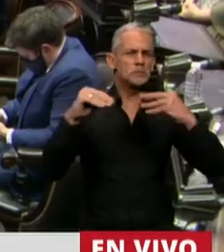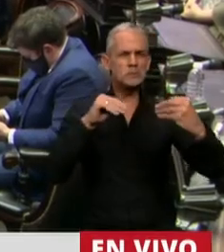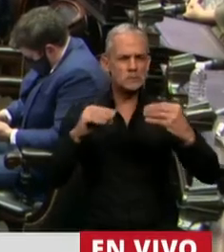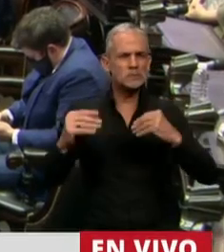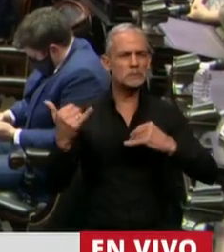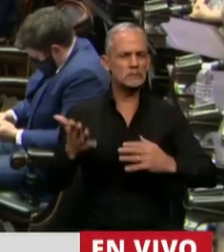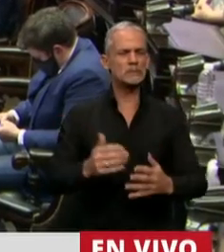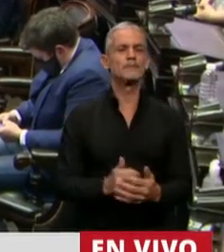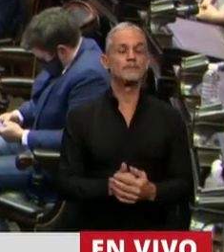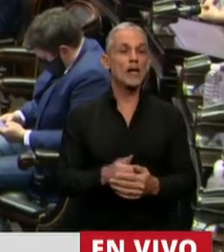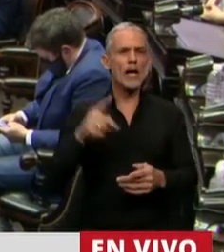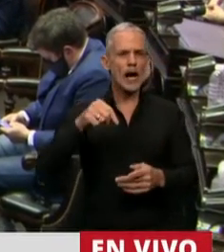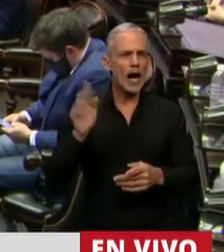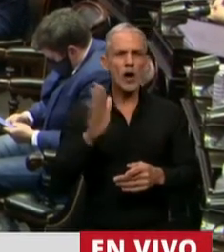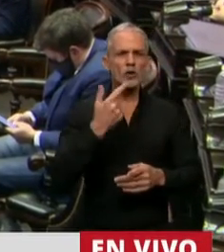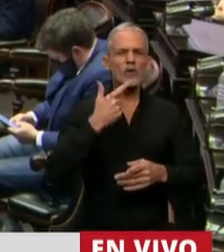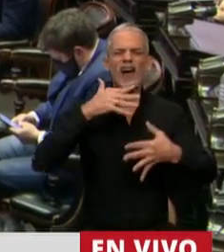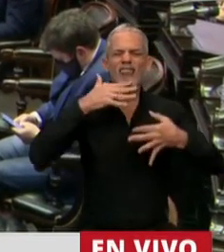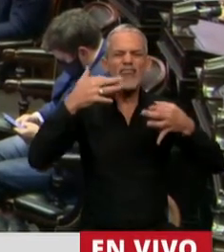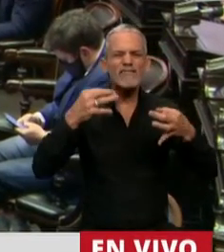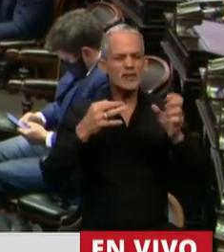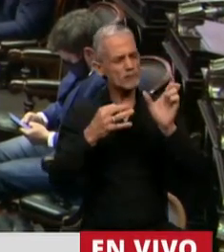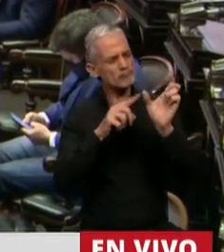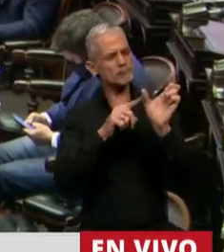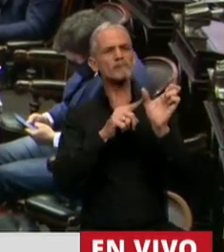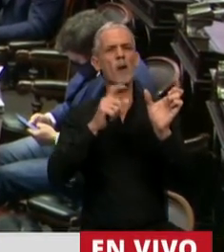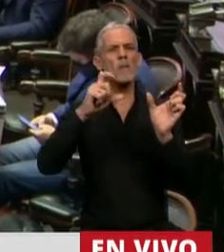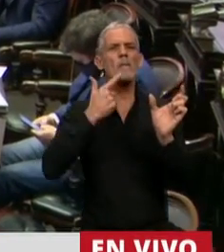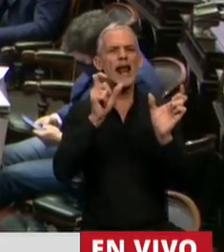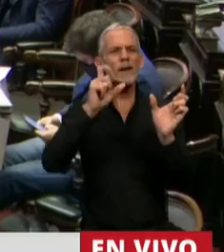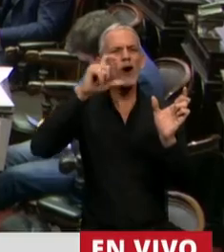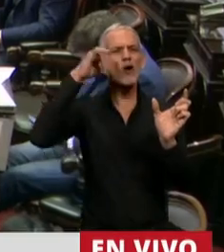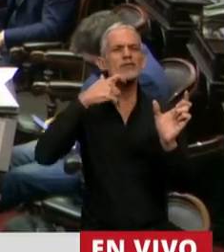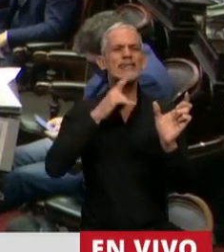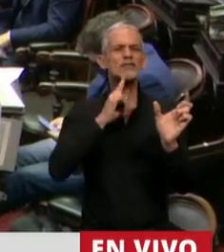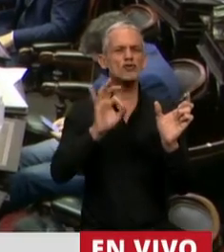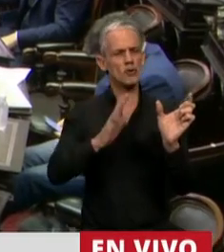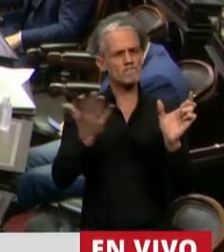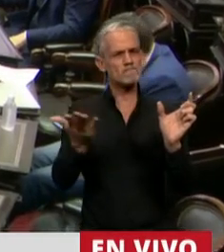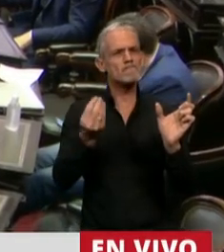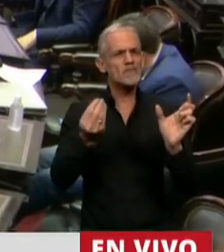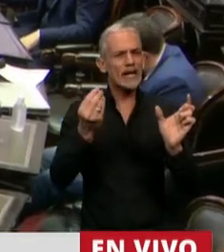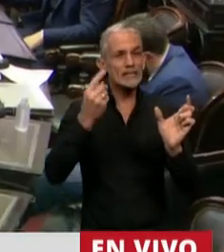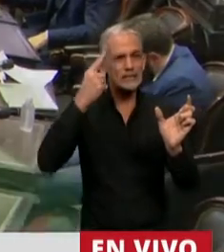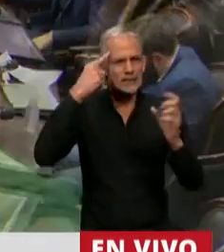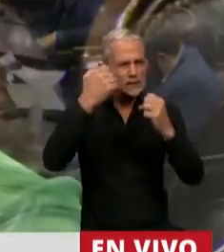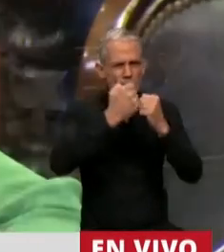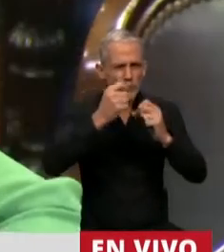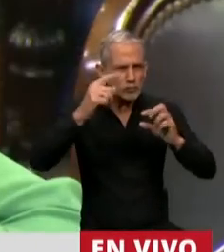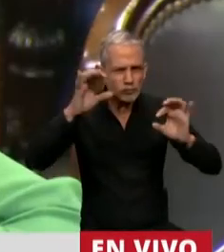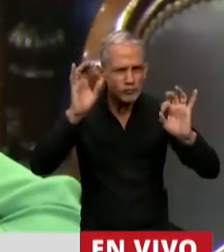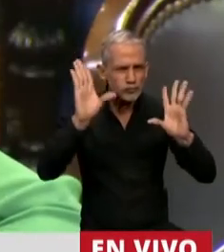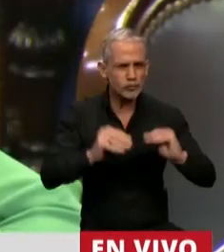hincapié en la definición de la RAE sobre consenso. Y es cierto que el consenso